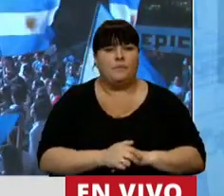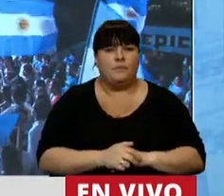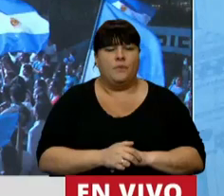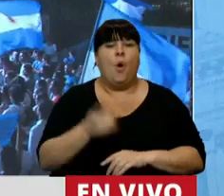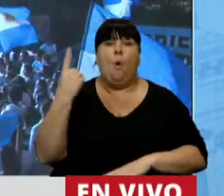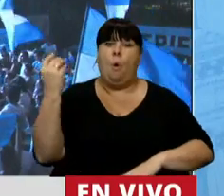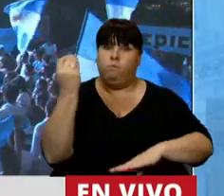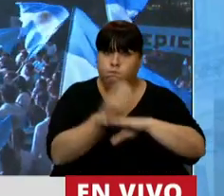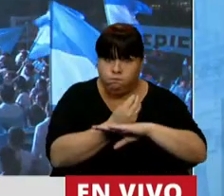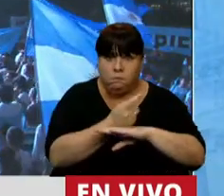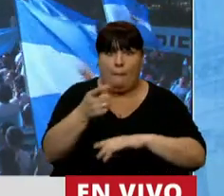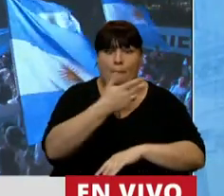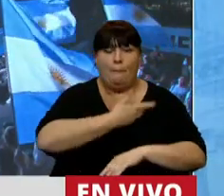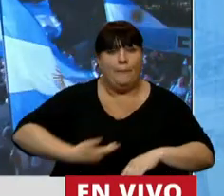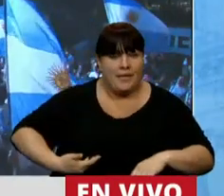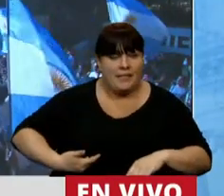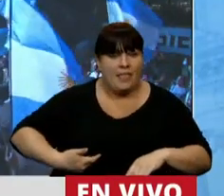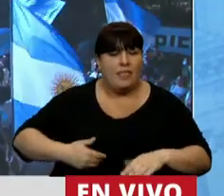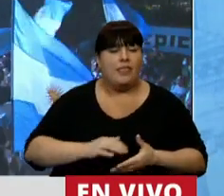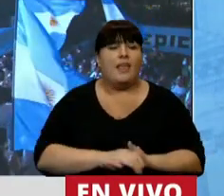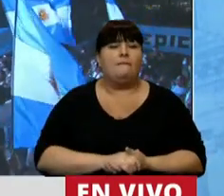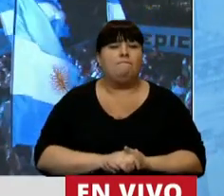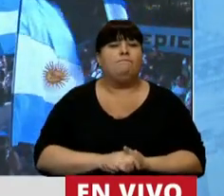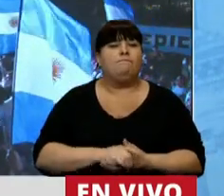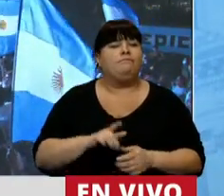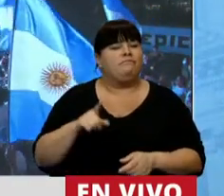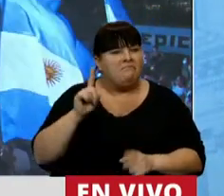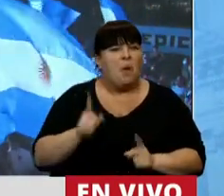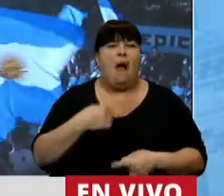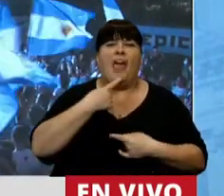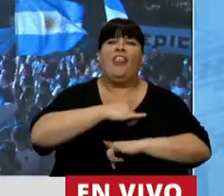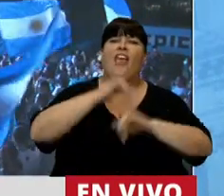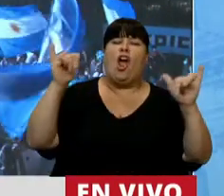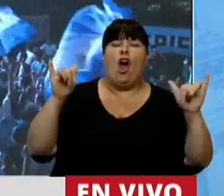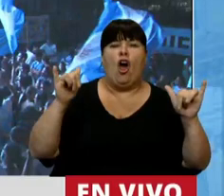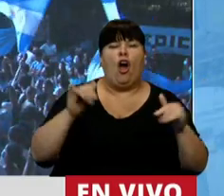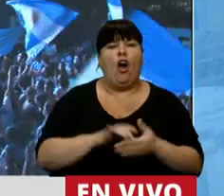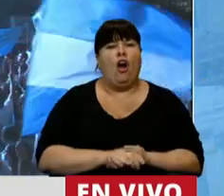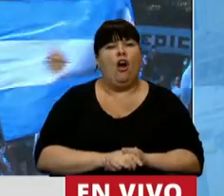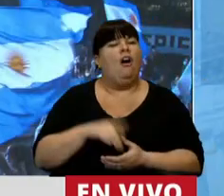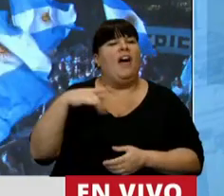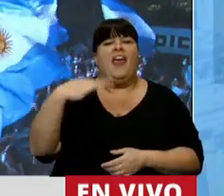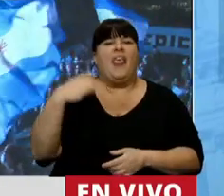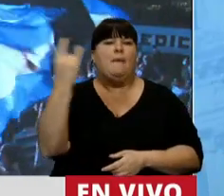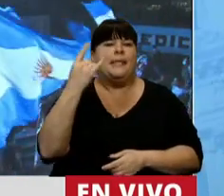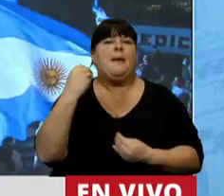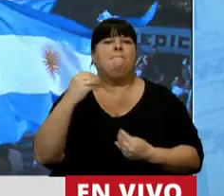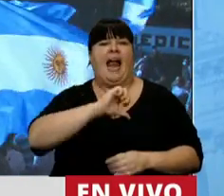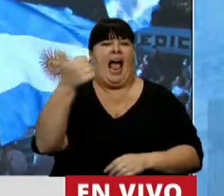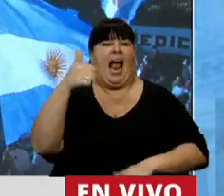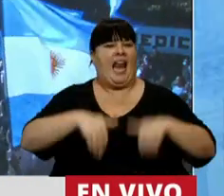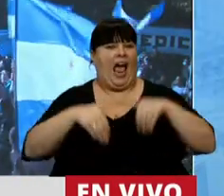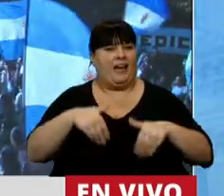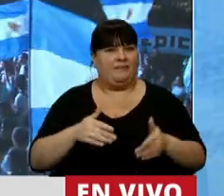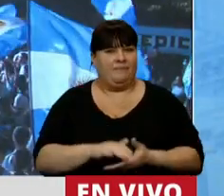cuando asumió su cargo como presidente, todavía salió a decir que él tenía que mentir para poder ganar las